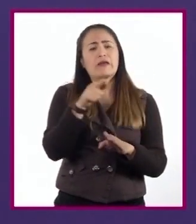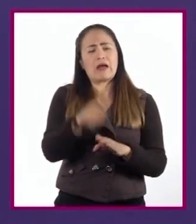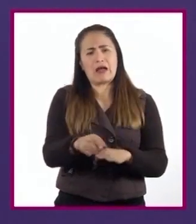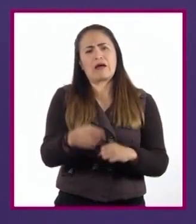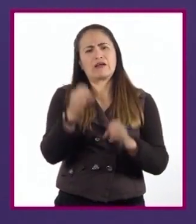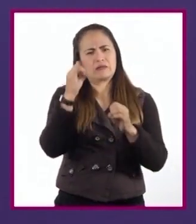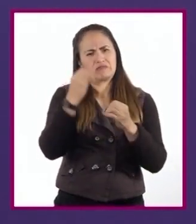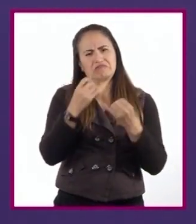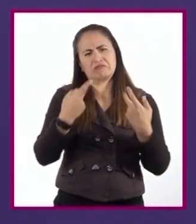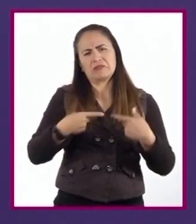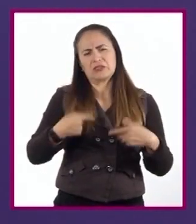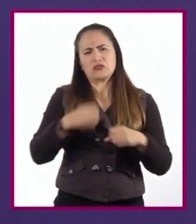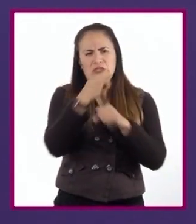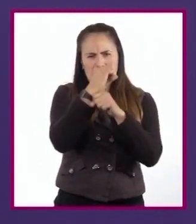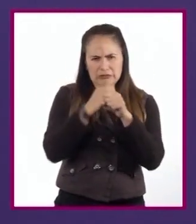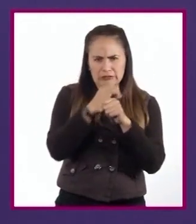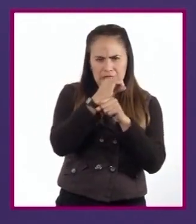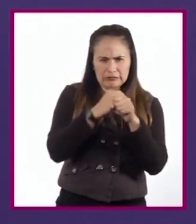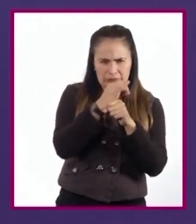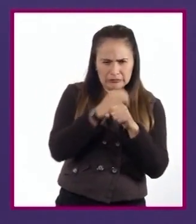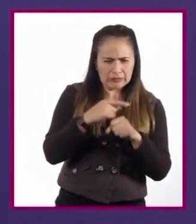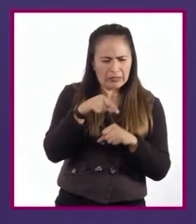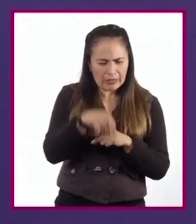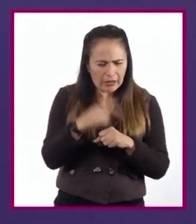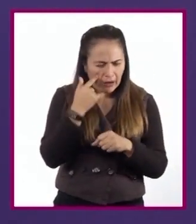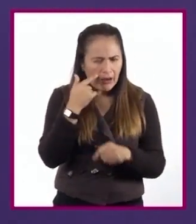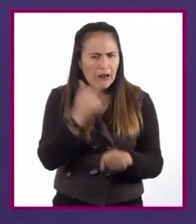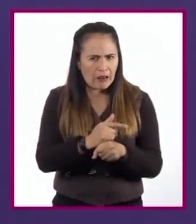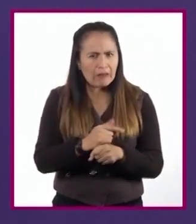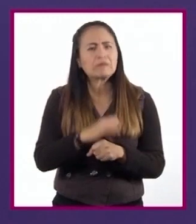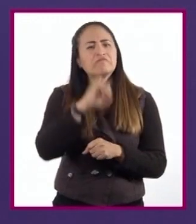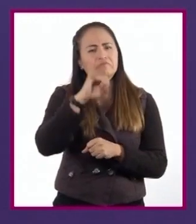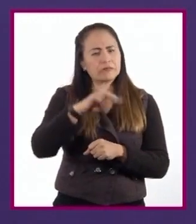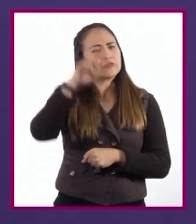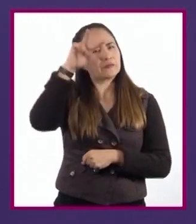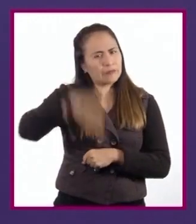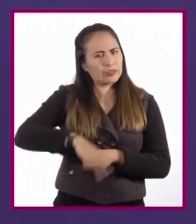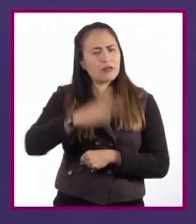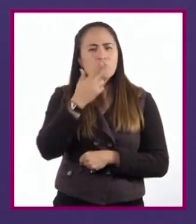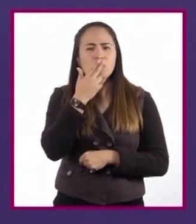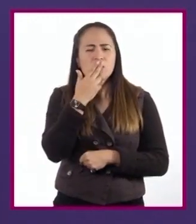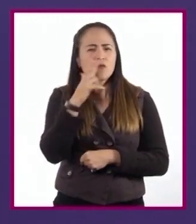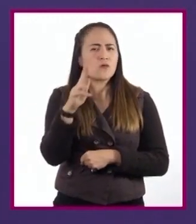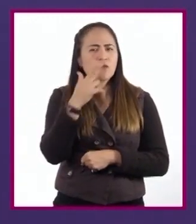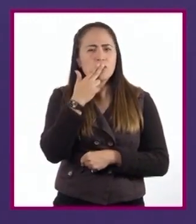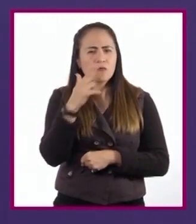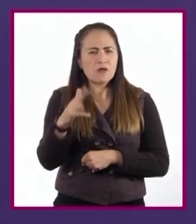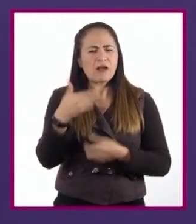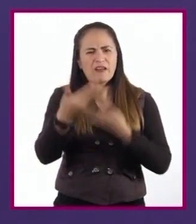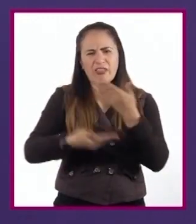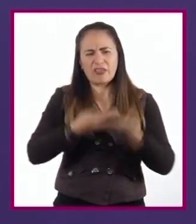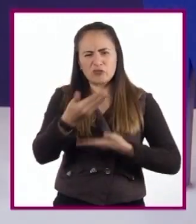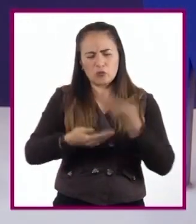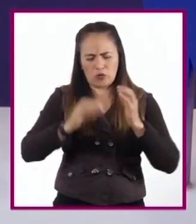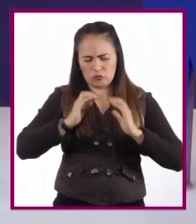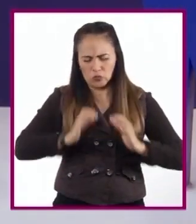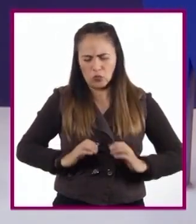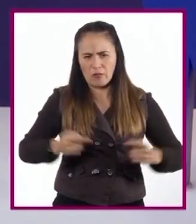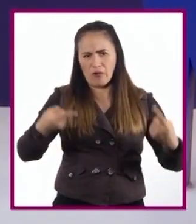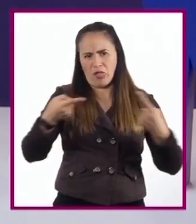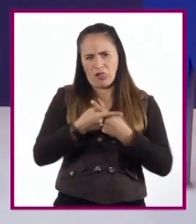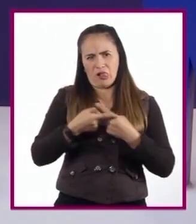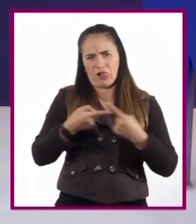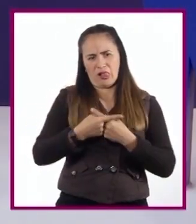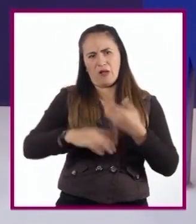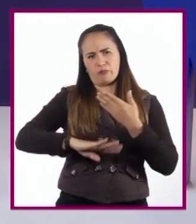de múltiples investigaciones científicas que confirman que, en efecto, fumar provoca un gran daño. En